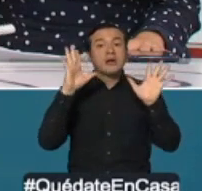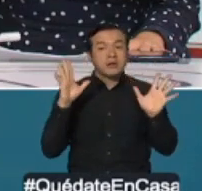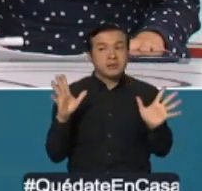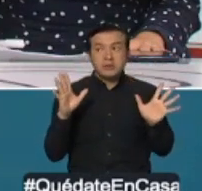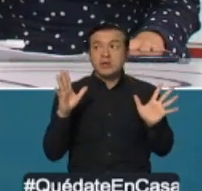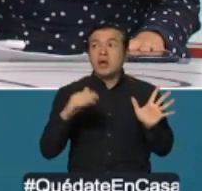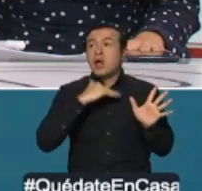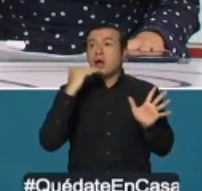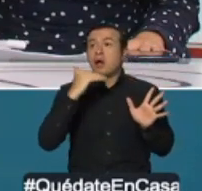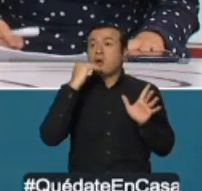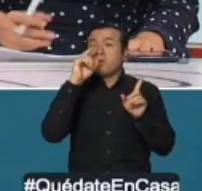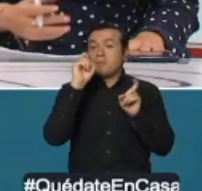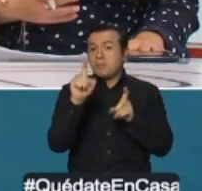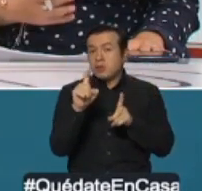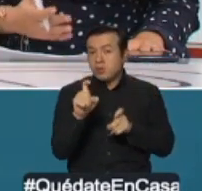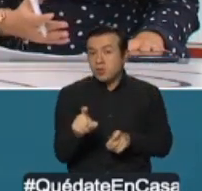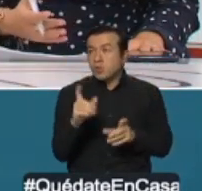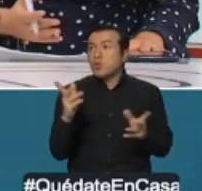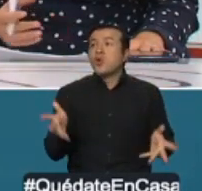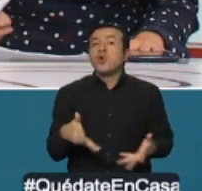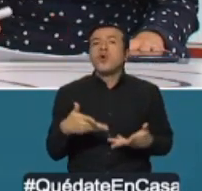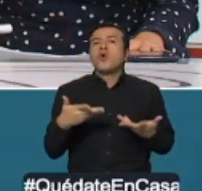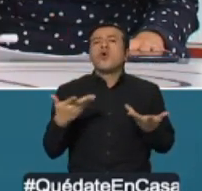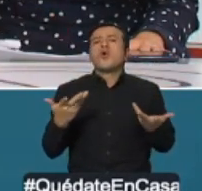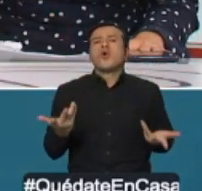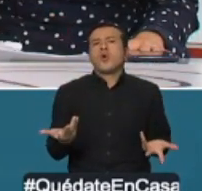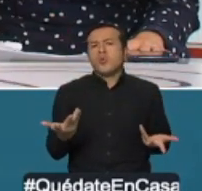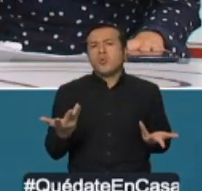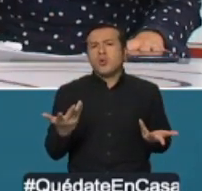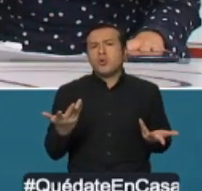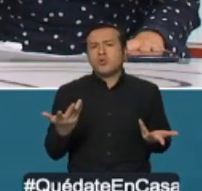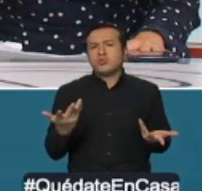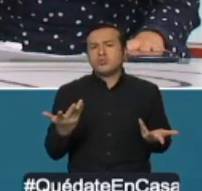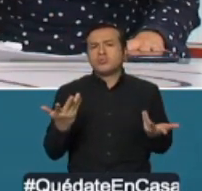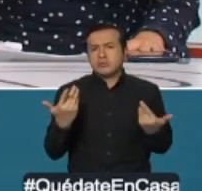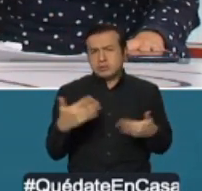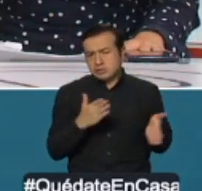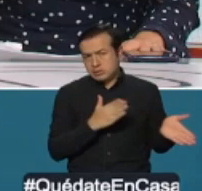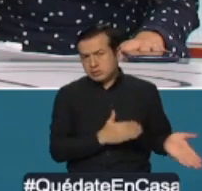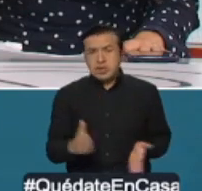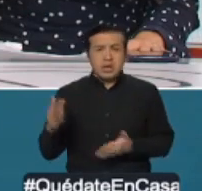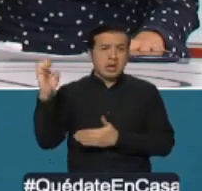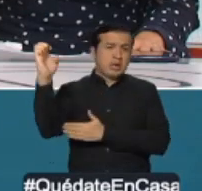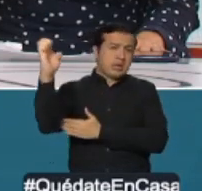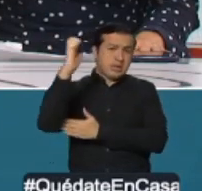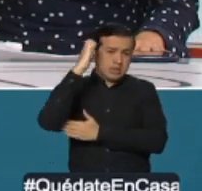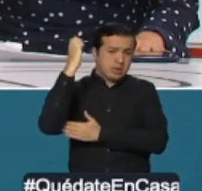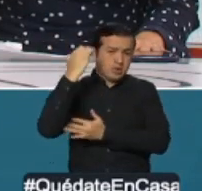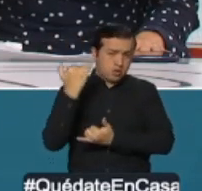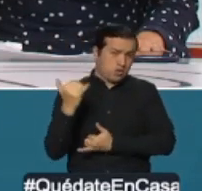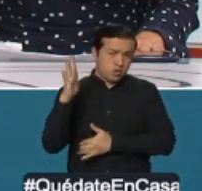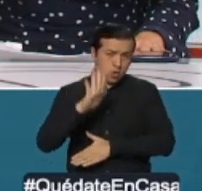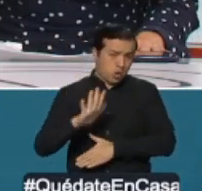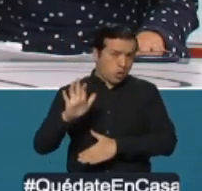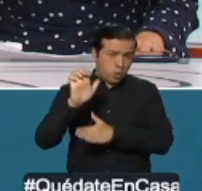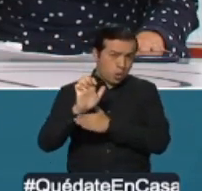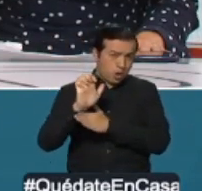algunas preguntas, pues, ¿cómo avanza la respuesta del sector de la salud en esta emergencia que enfrenta ahora mismo el país?